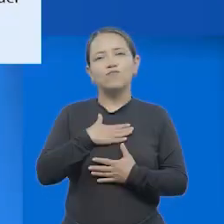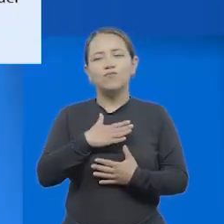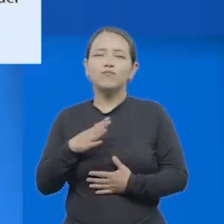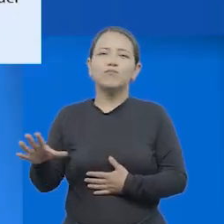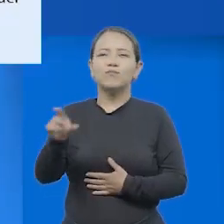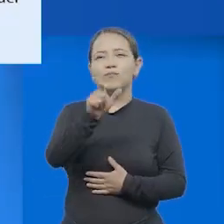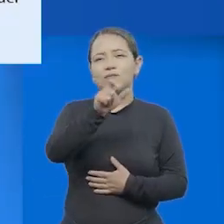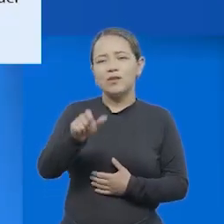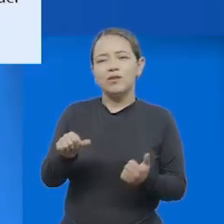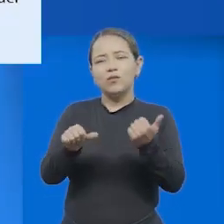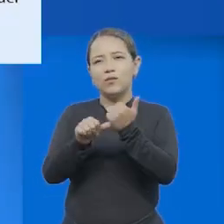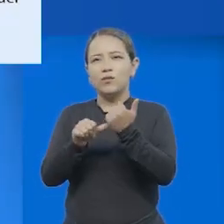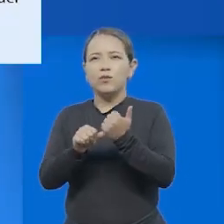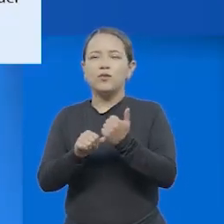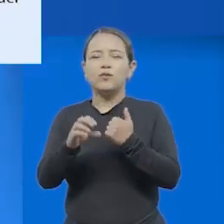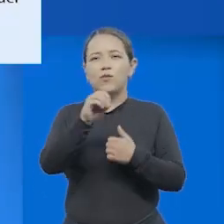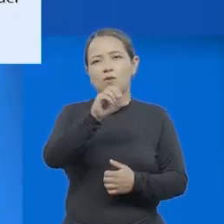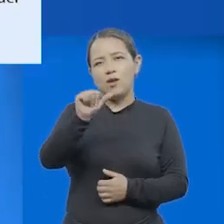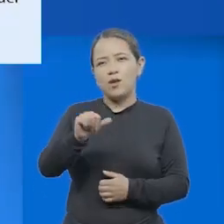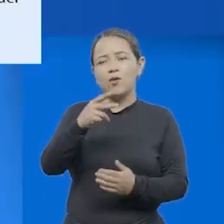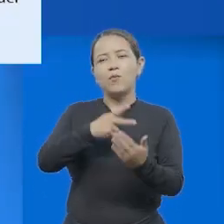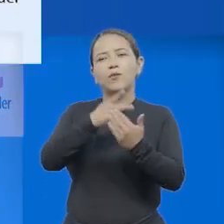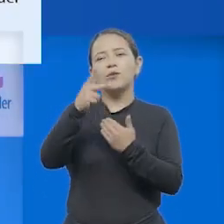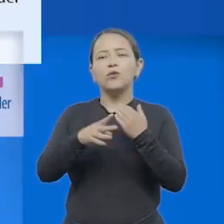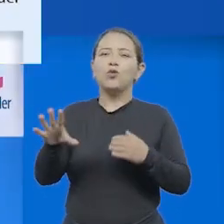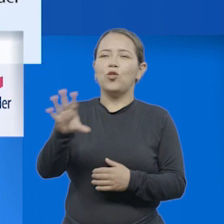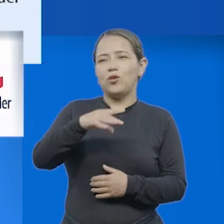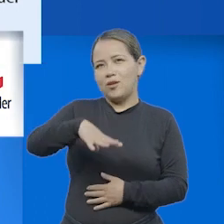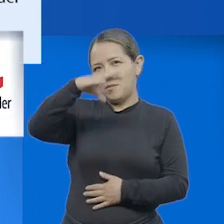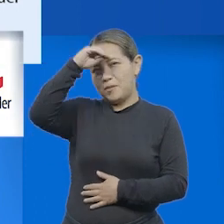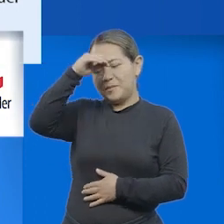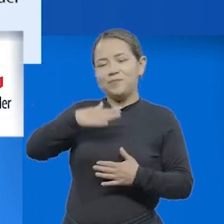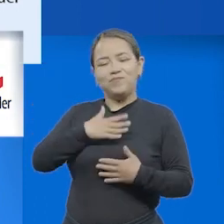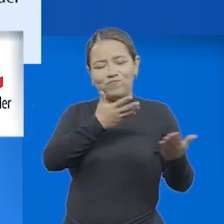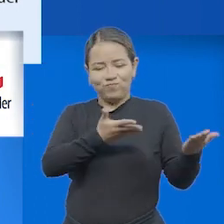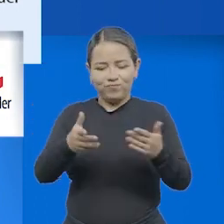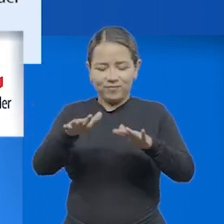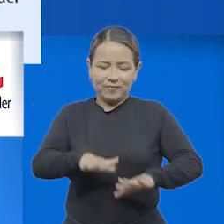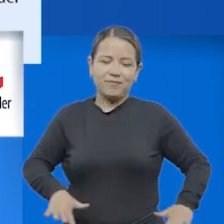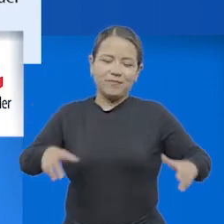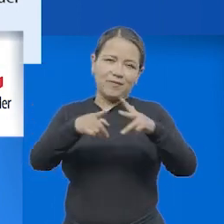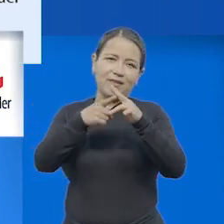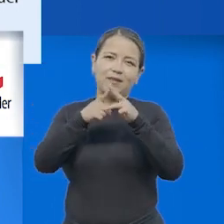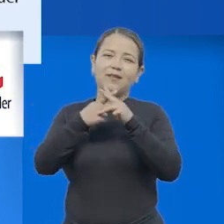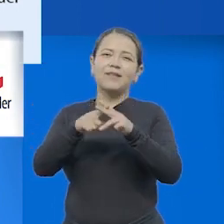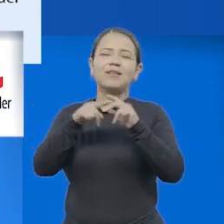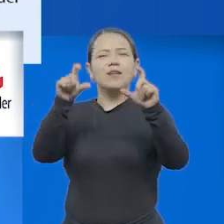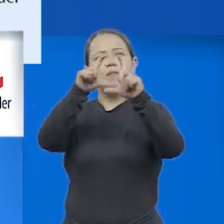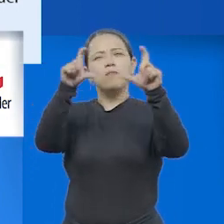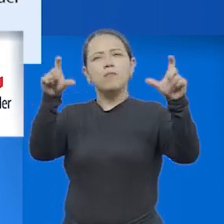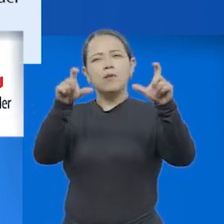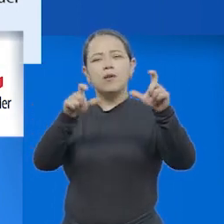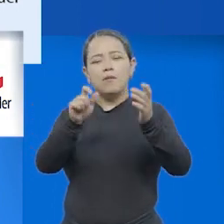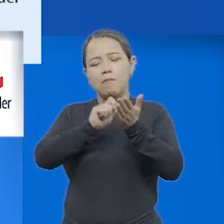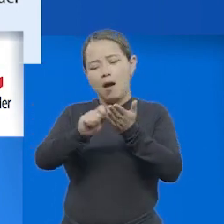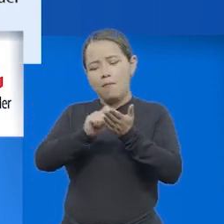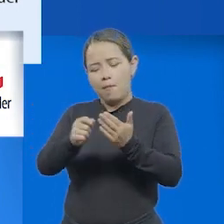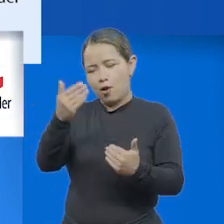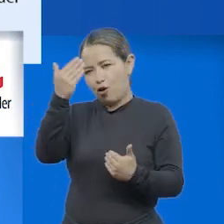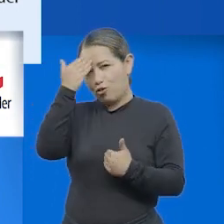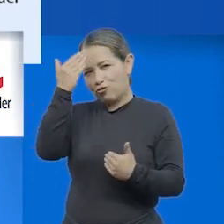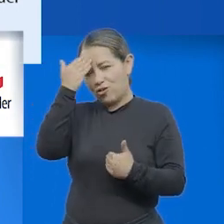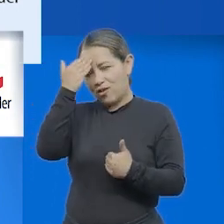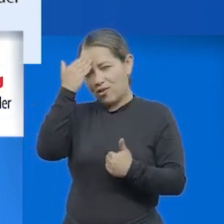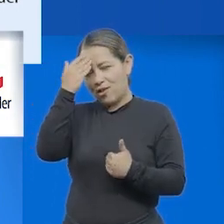Un cordial saludo para todos los tutores y tutoras del programa Todos Aprender. Bienvenidos a este taller titulado El